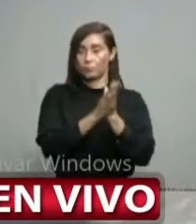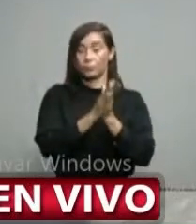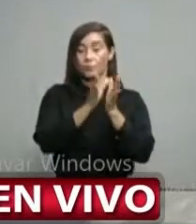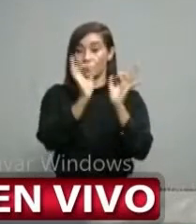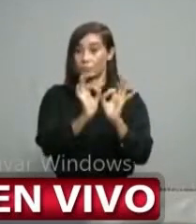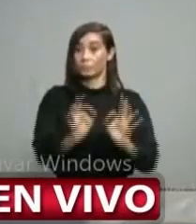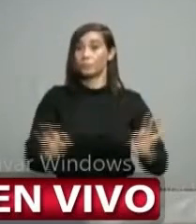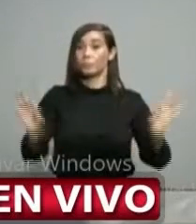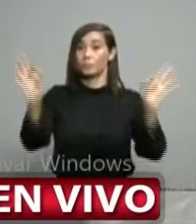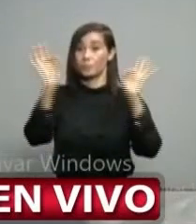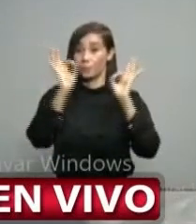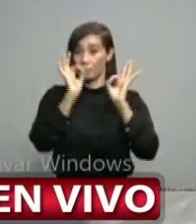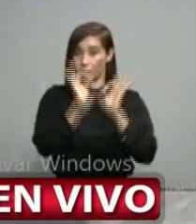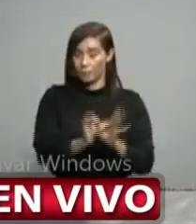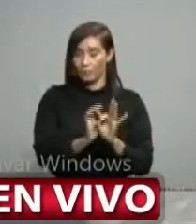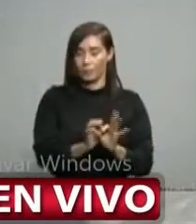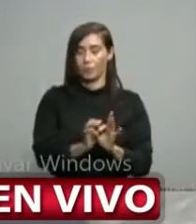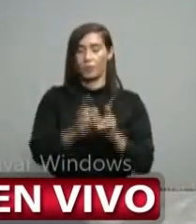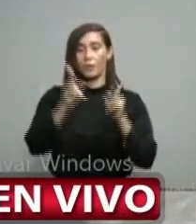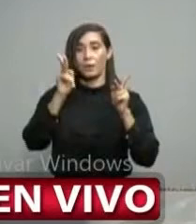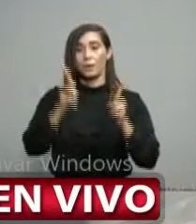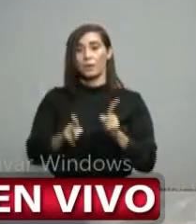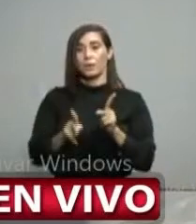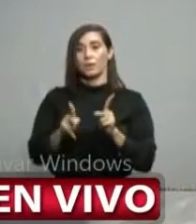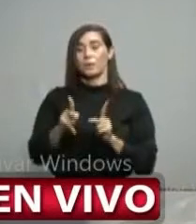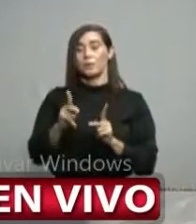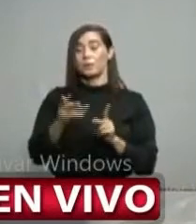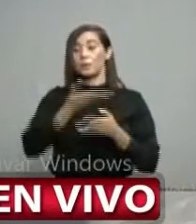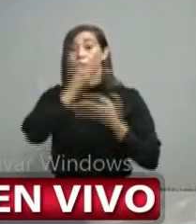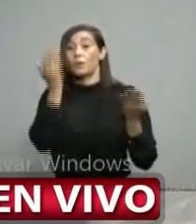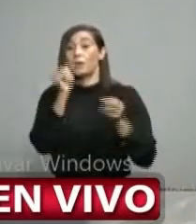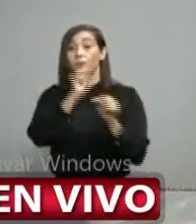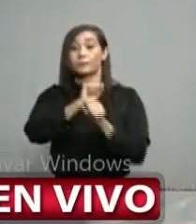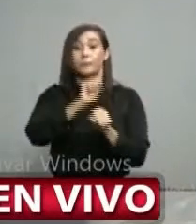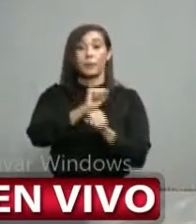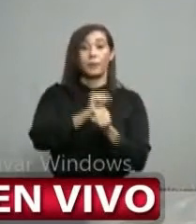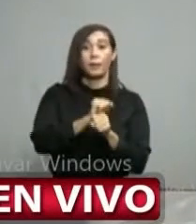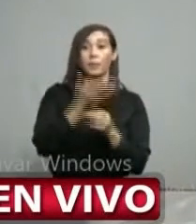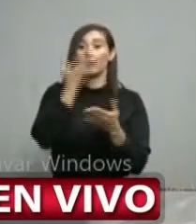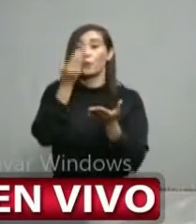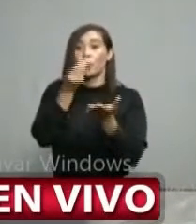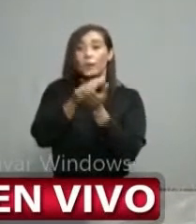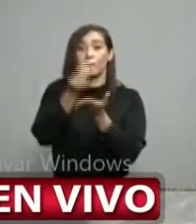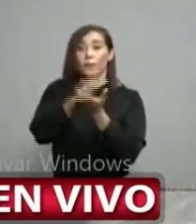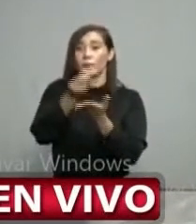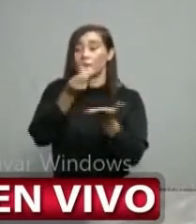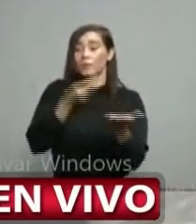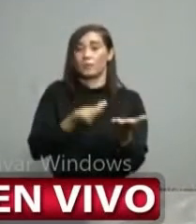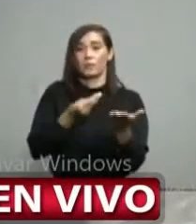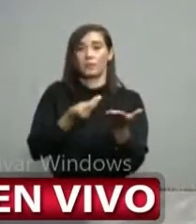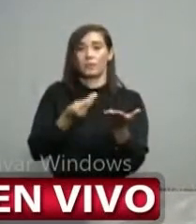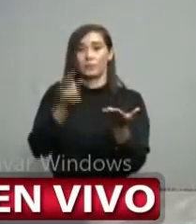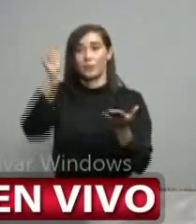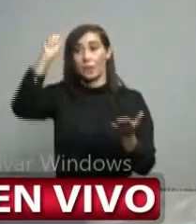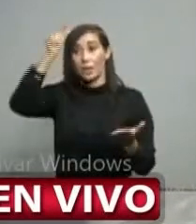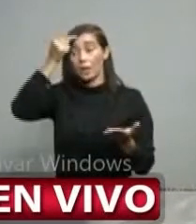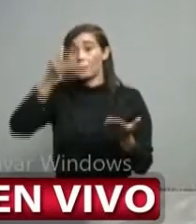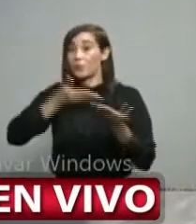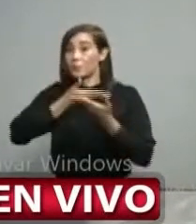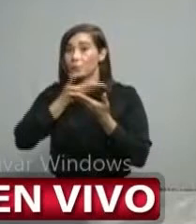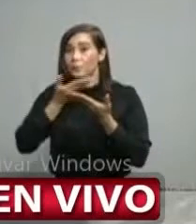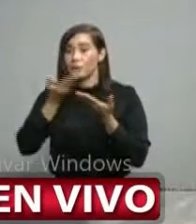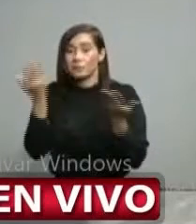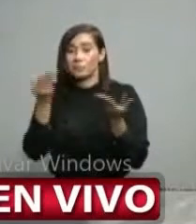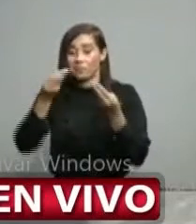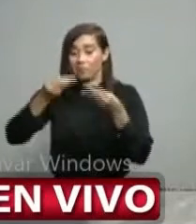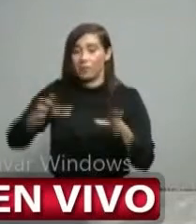es imprescindible porque si la gente se queda sin trabajo, sin ingreso, el Estado se queda sin ingreso